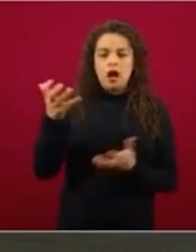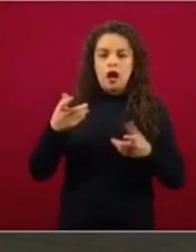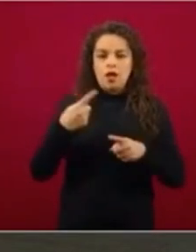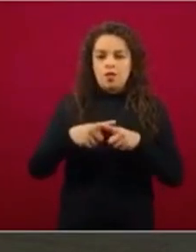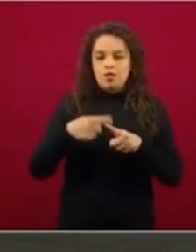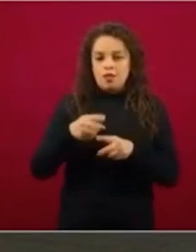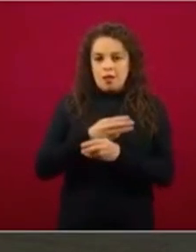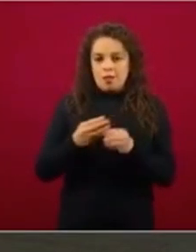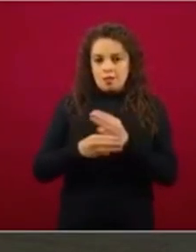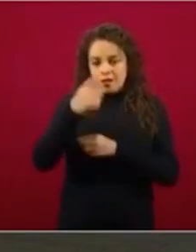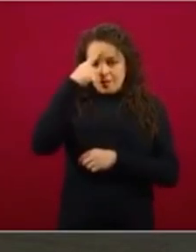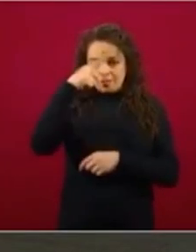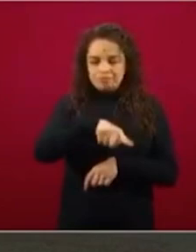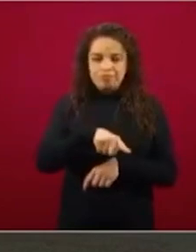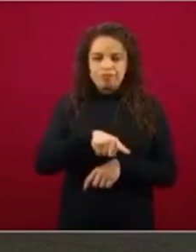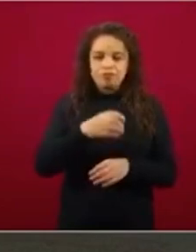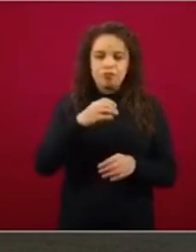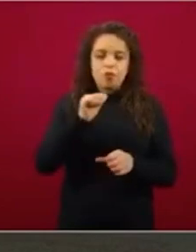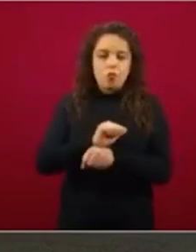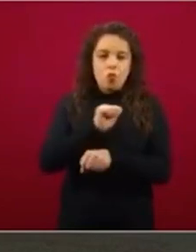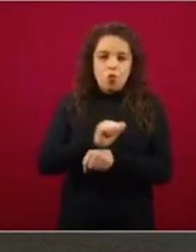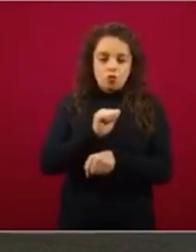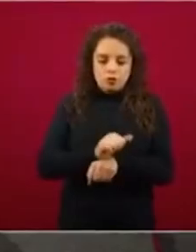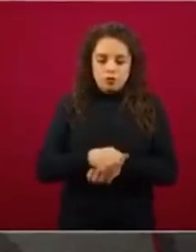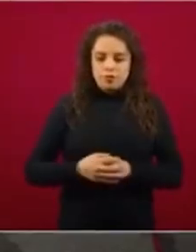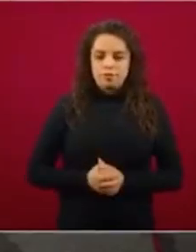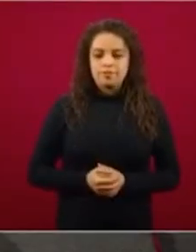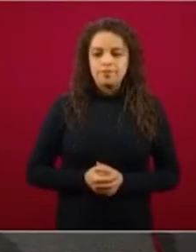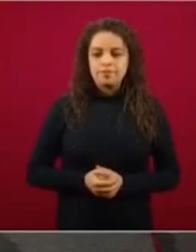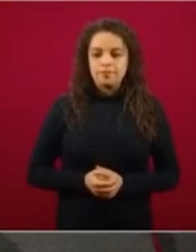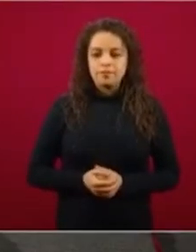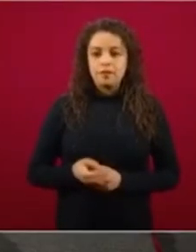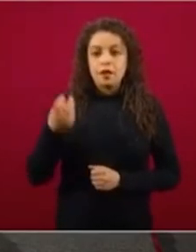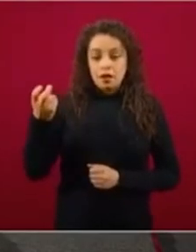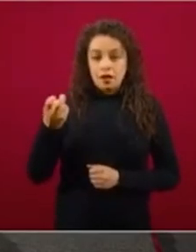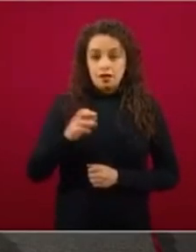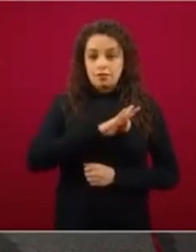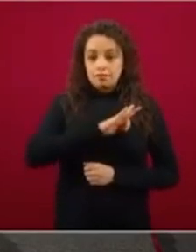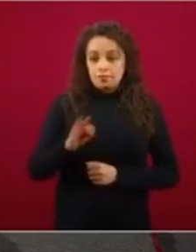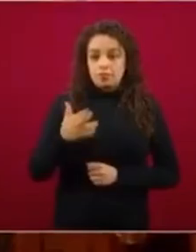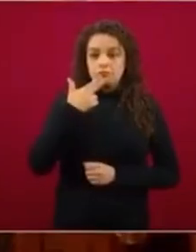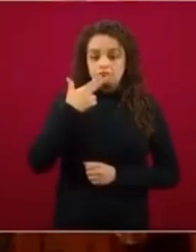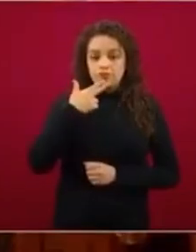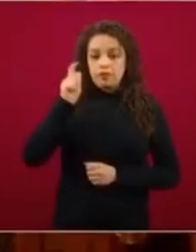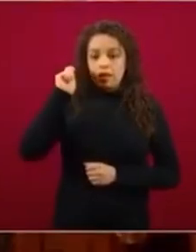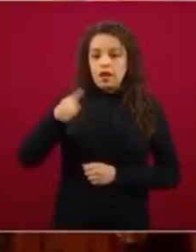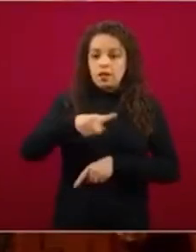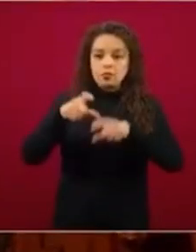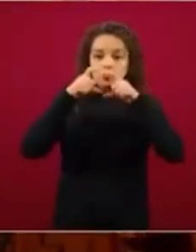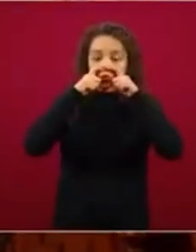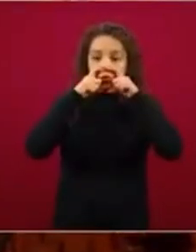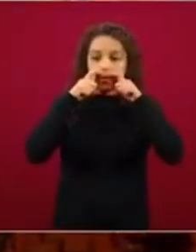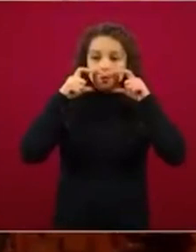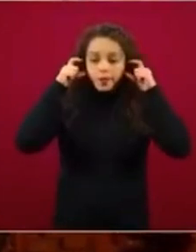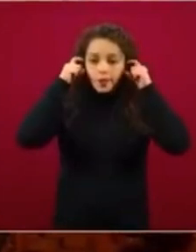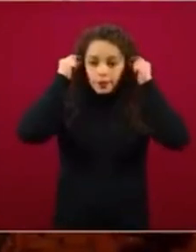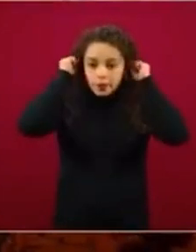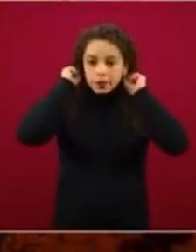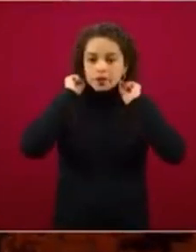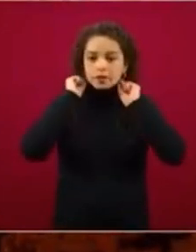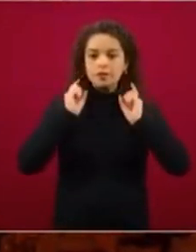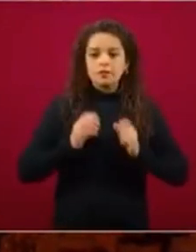posible tener y los cubrebocas. Esto es muy importante también para todas aquellas